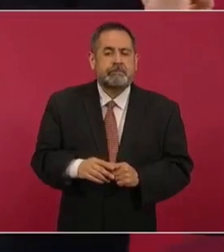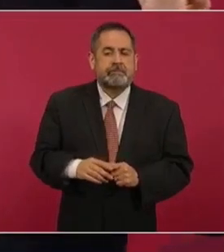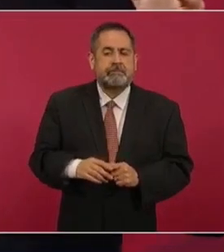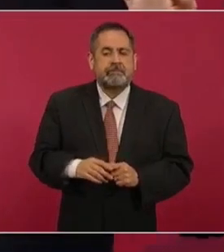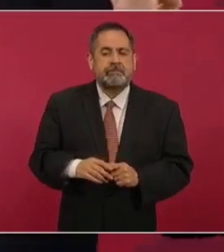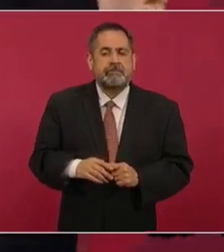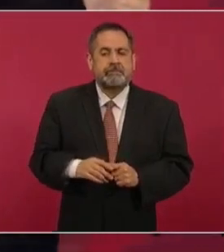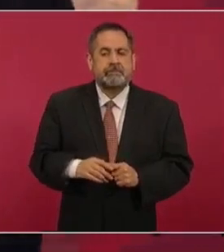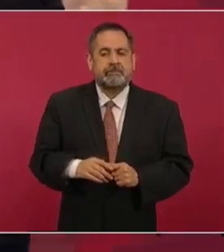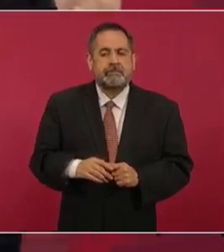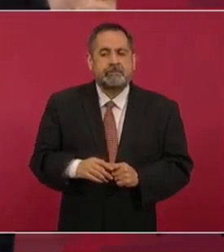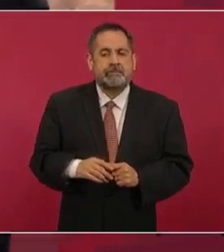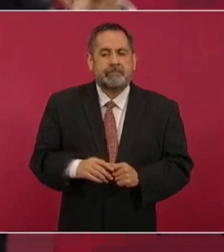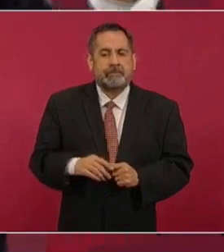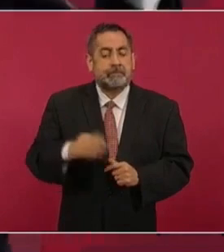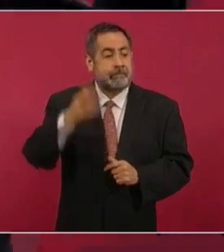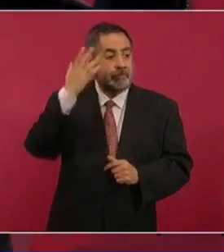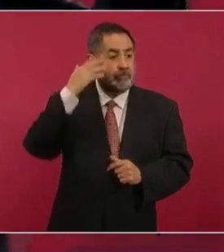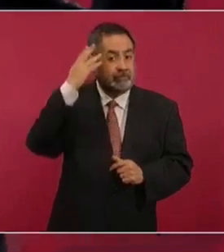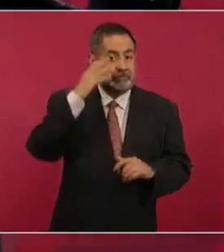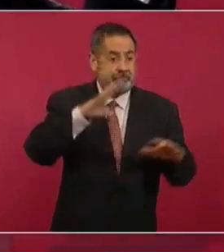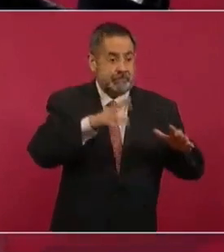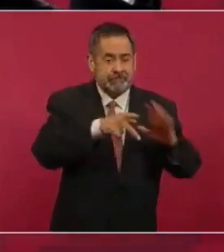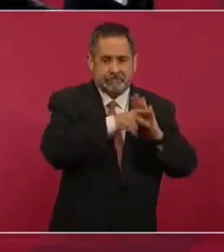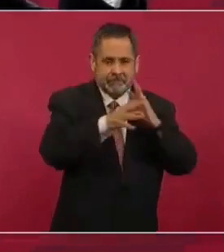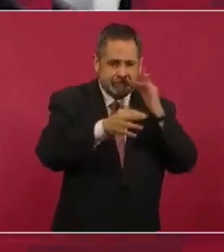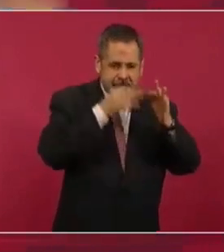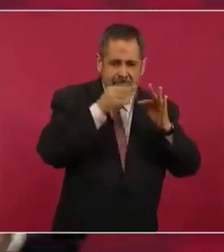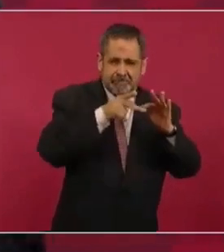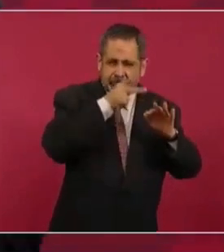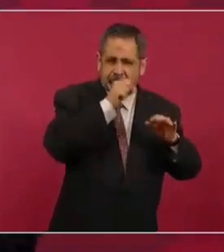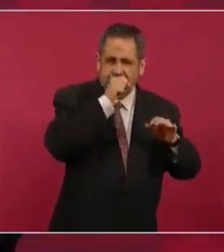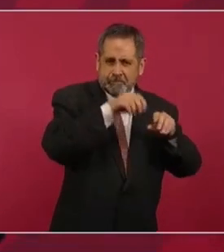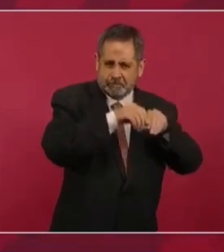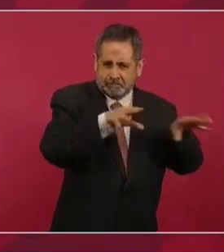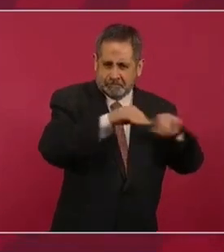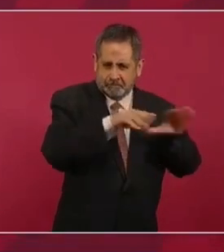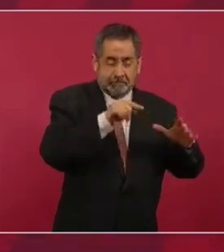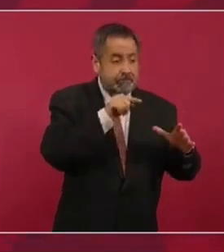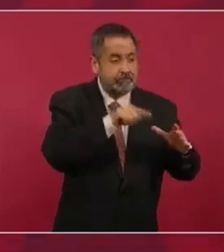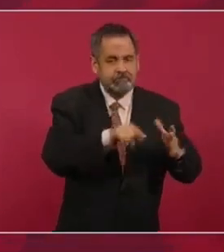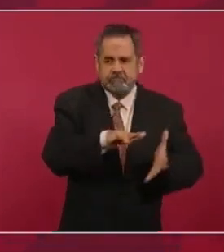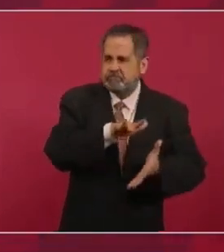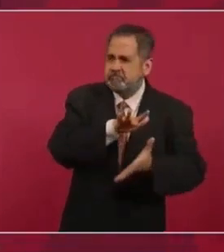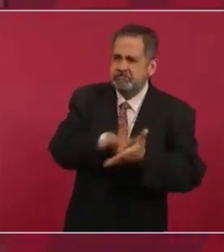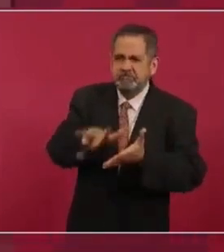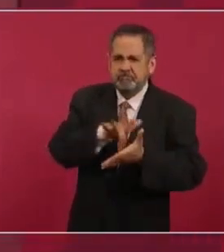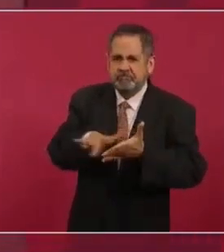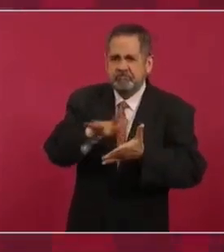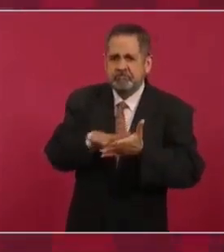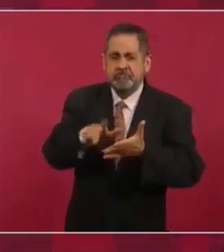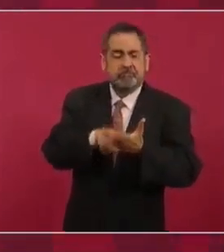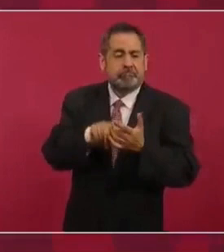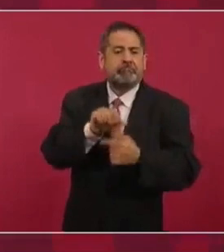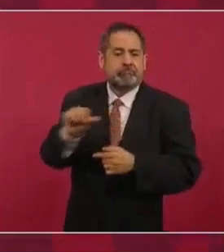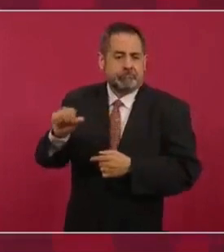los medios apoyaron al presidente Peña,